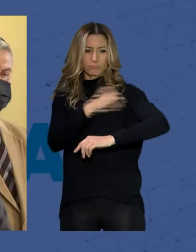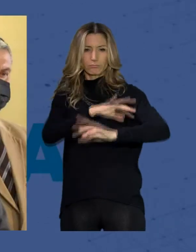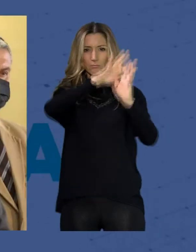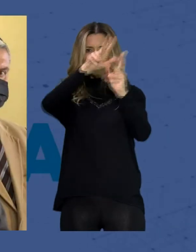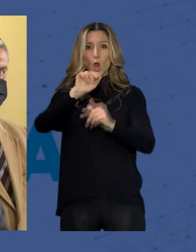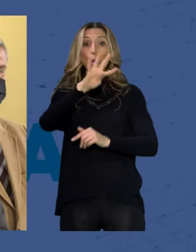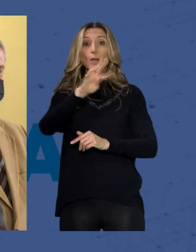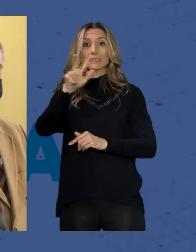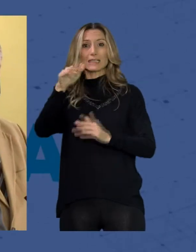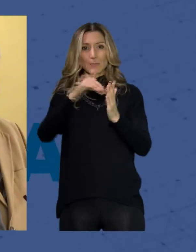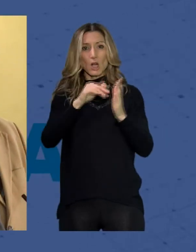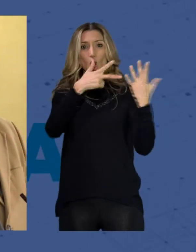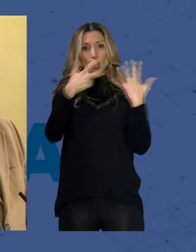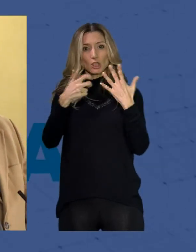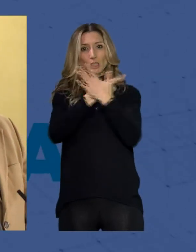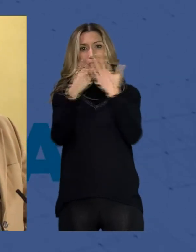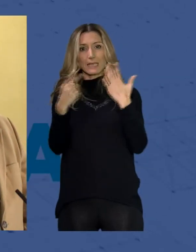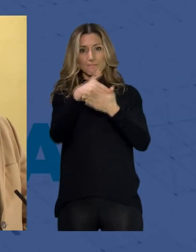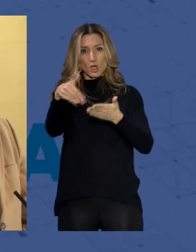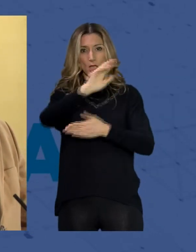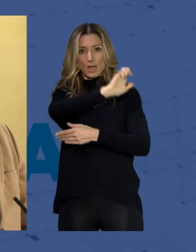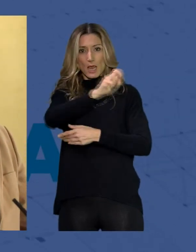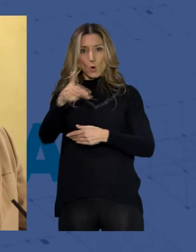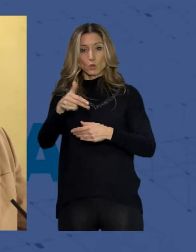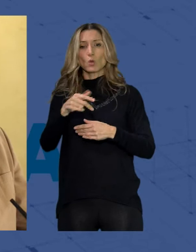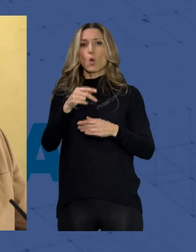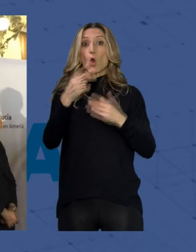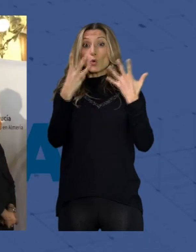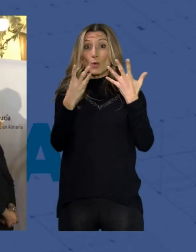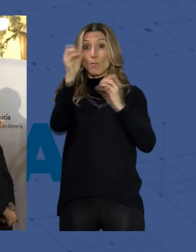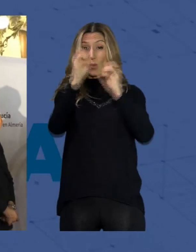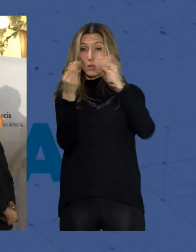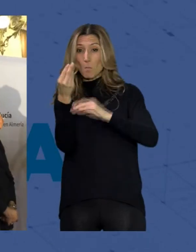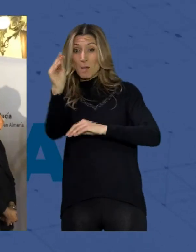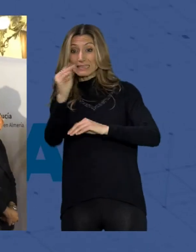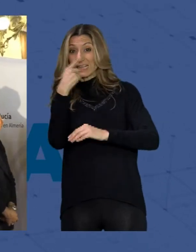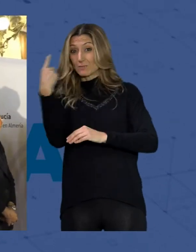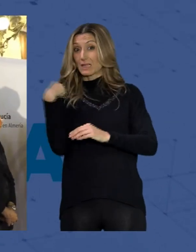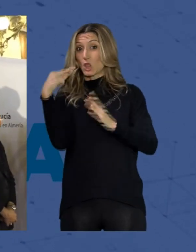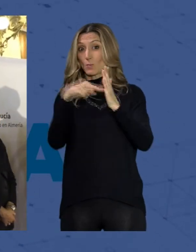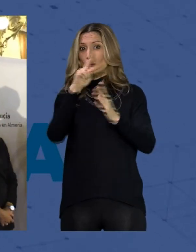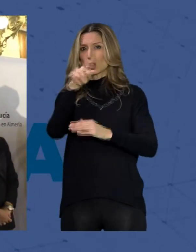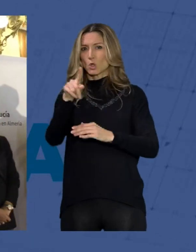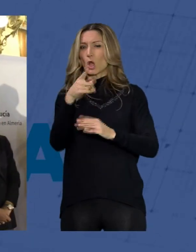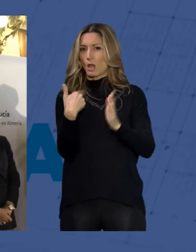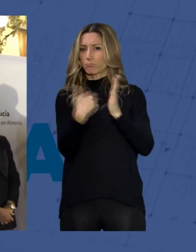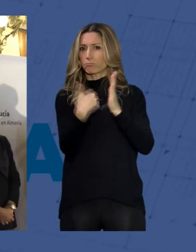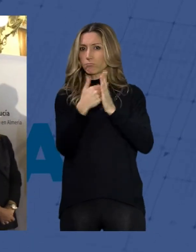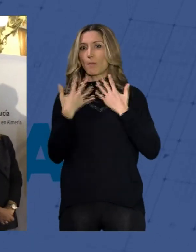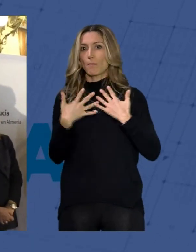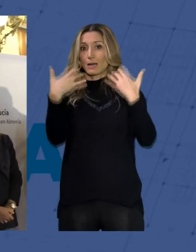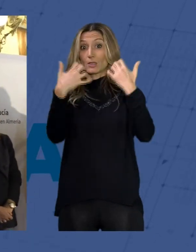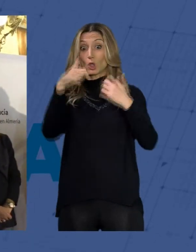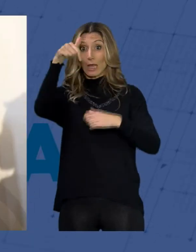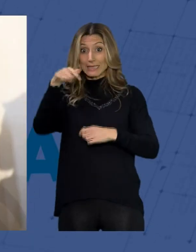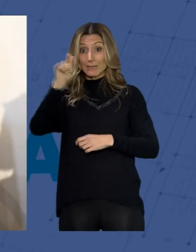.816 millones de euros un 9% más que las del 2021 y que se votarán en el Parlamento a finales de este